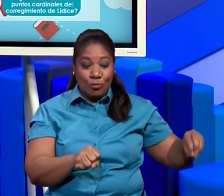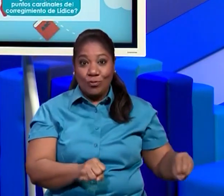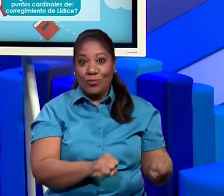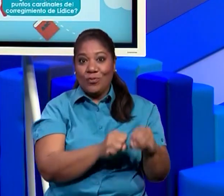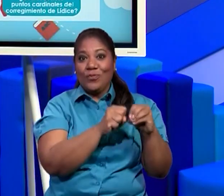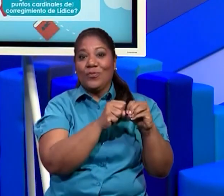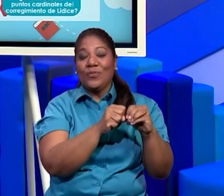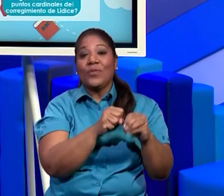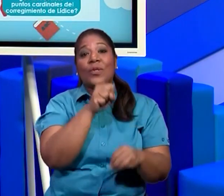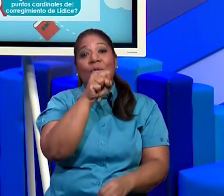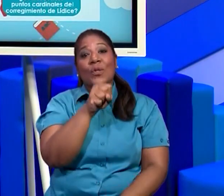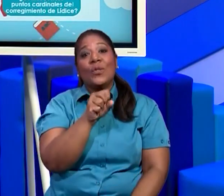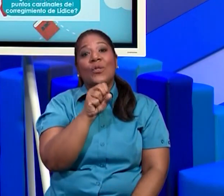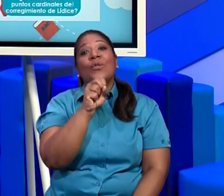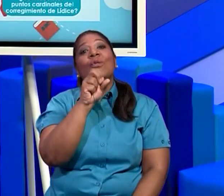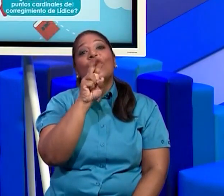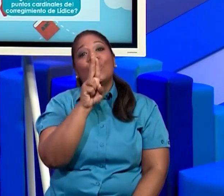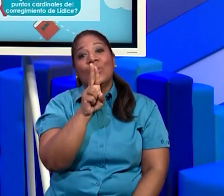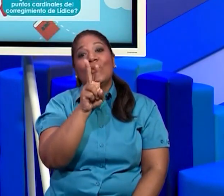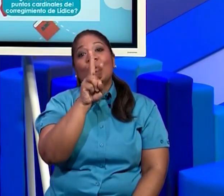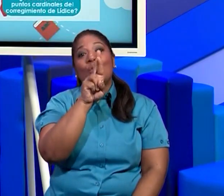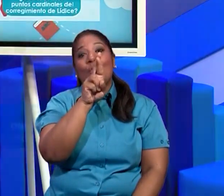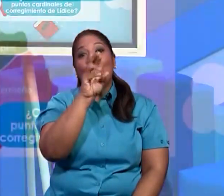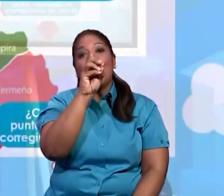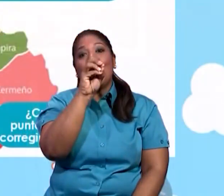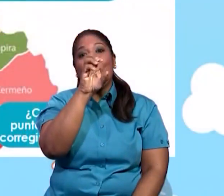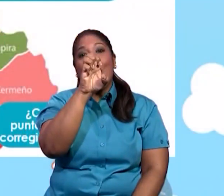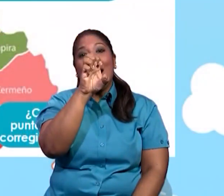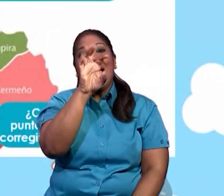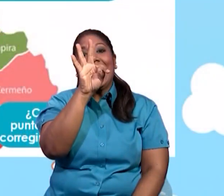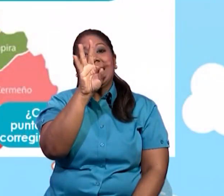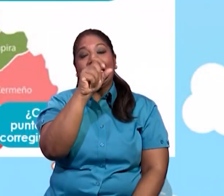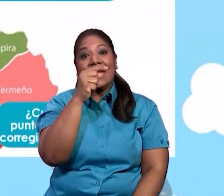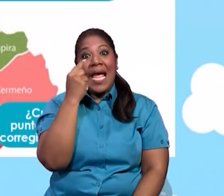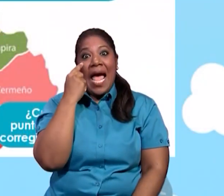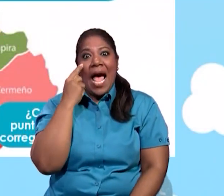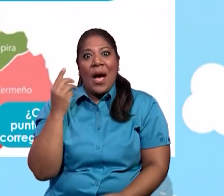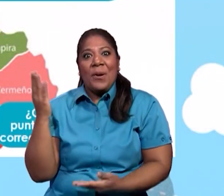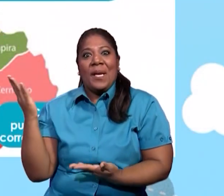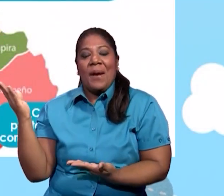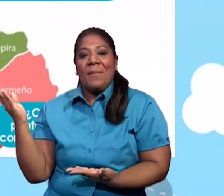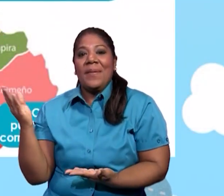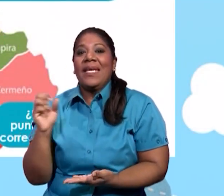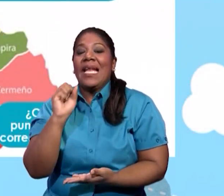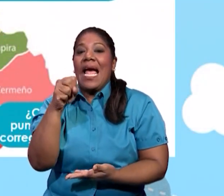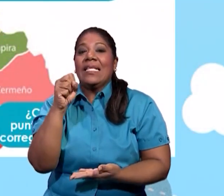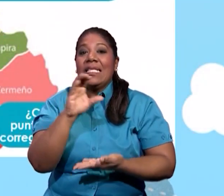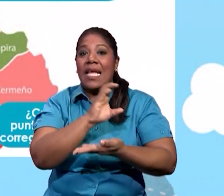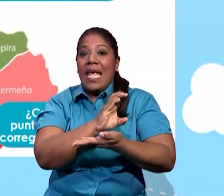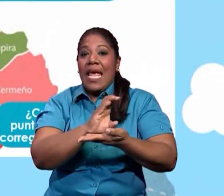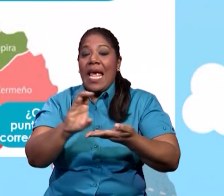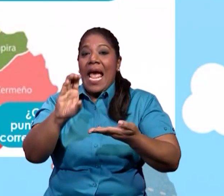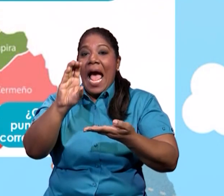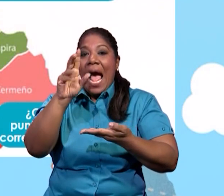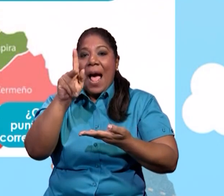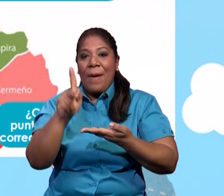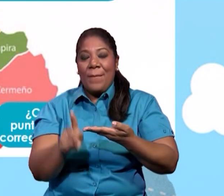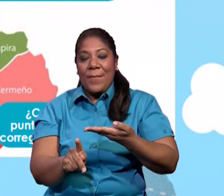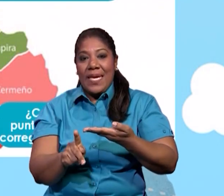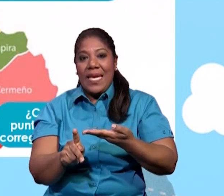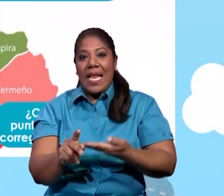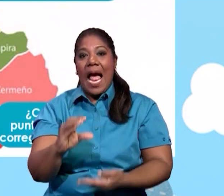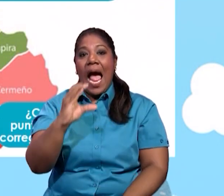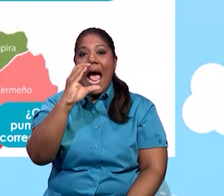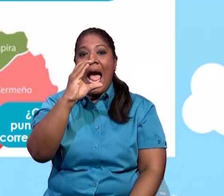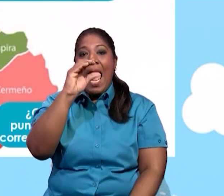observamos en pantalla capilla. Ustedes lo tienen en el cuadernillo en la página 7. Y si